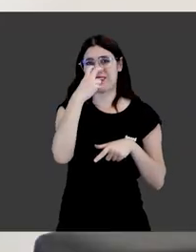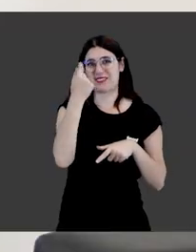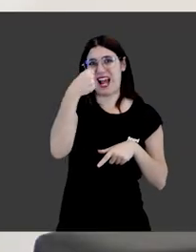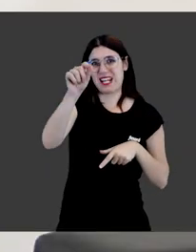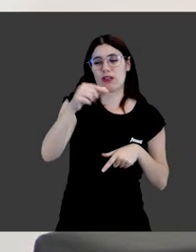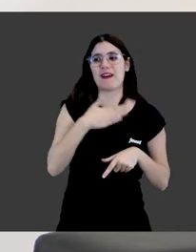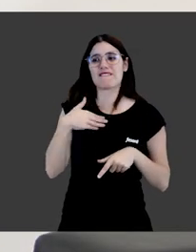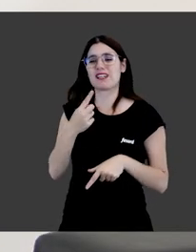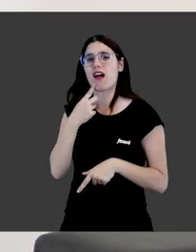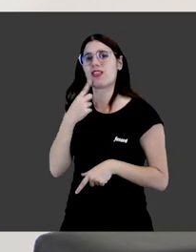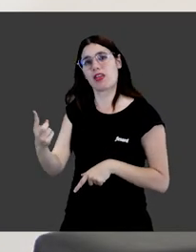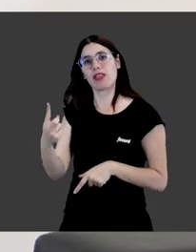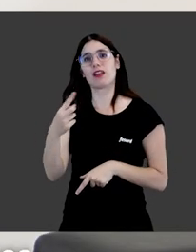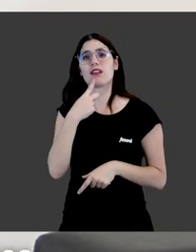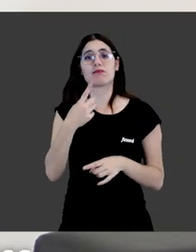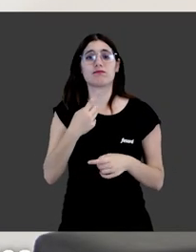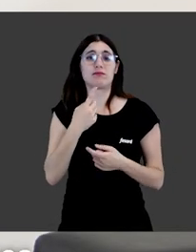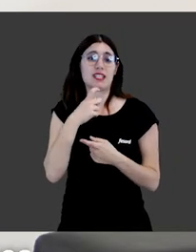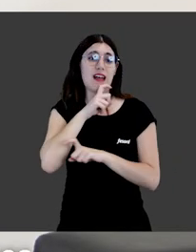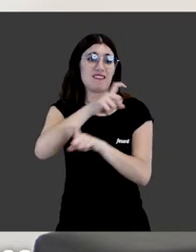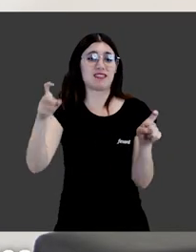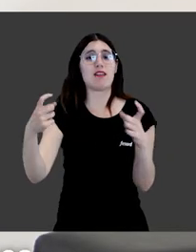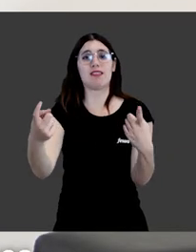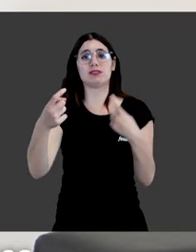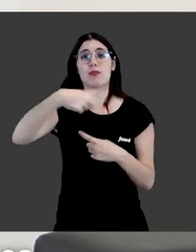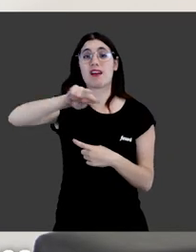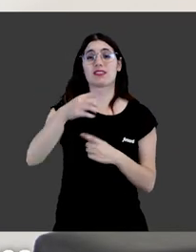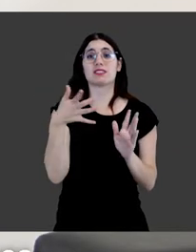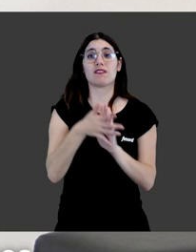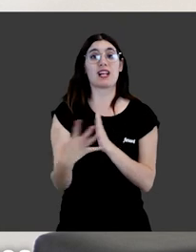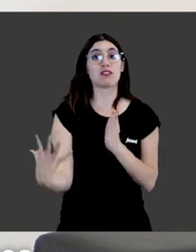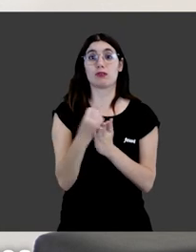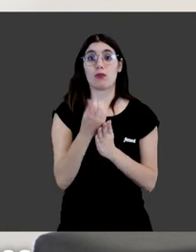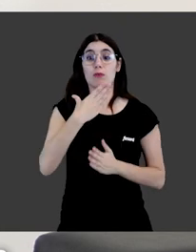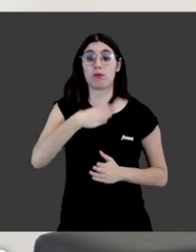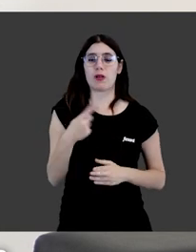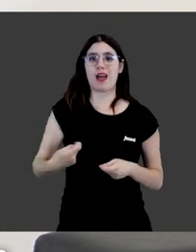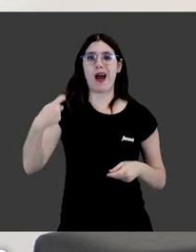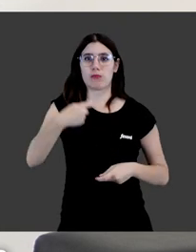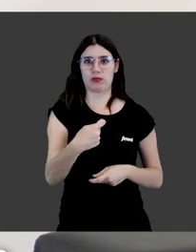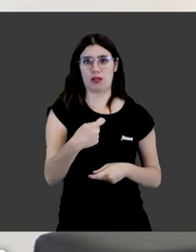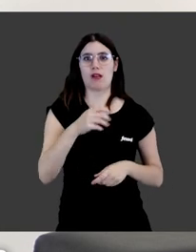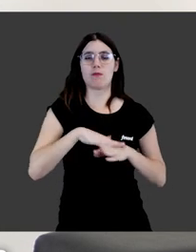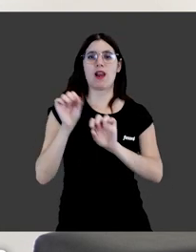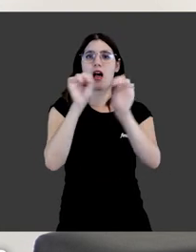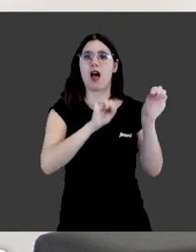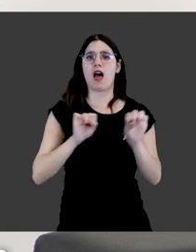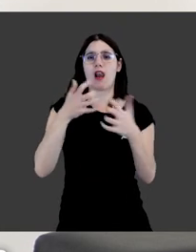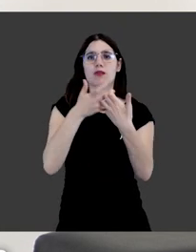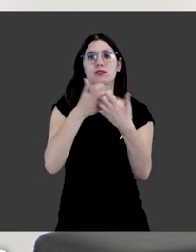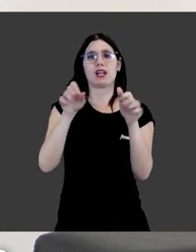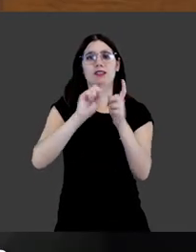esta anécdota lo que quería destacar yo y destacar a nuestro estudiantado es que todos podemos poner nuestro granito de arena